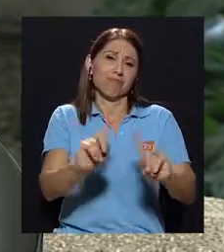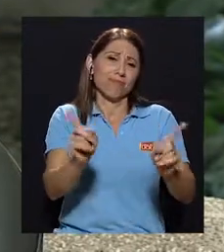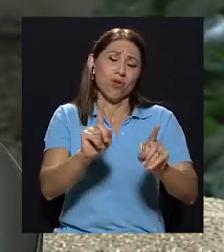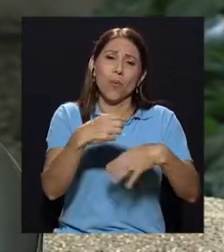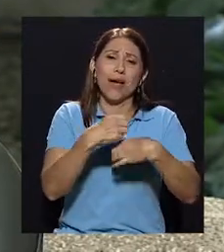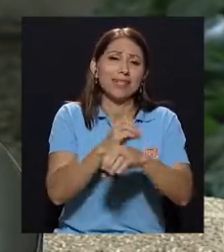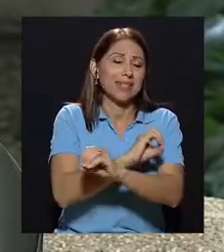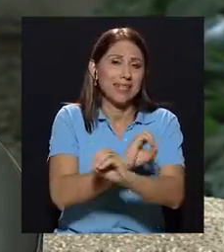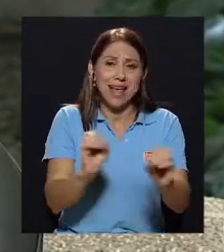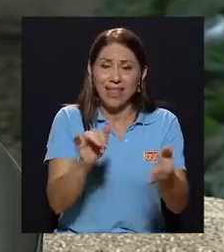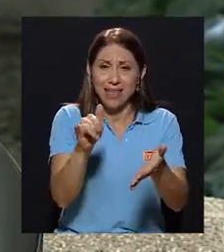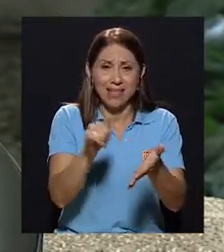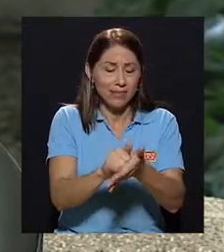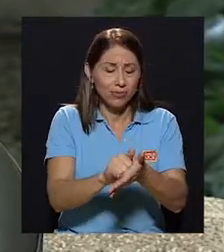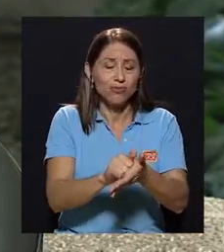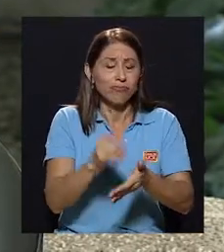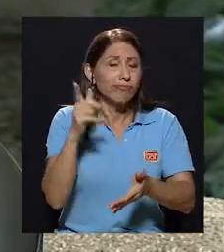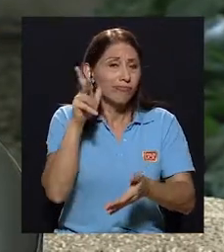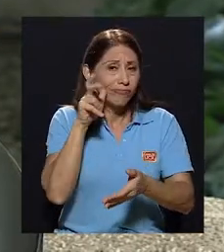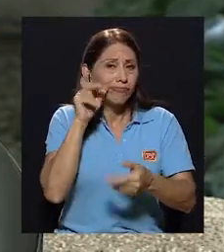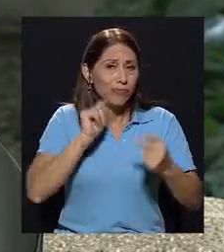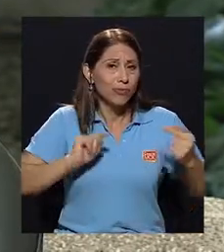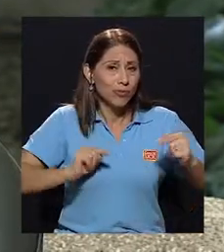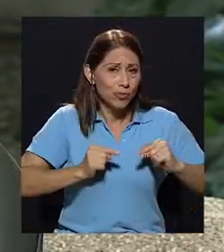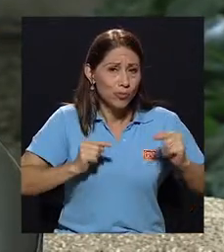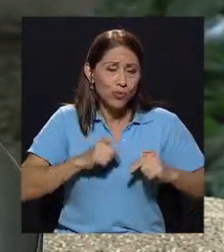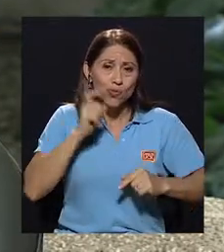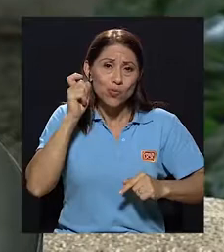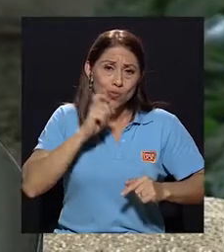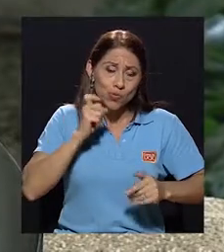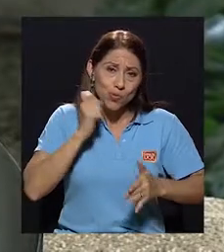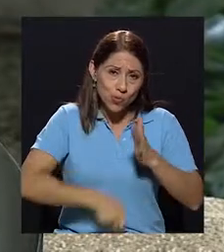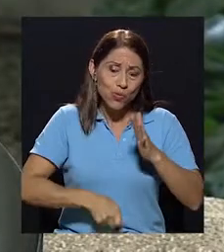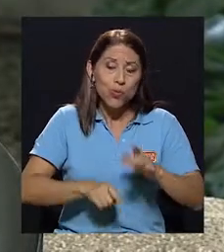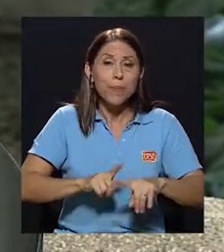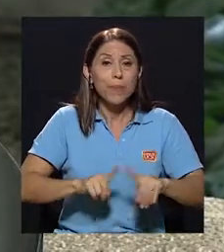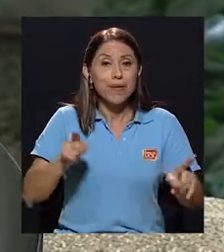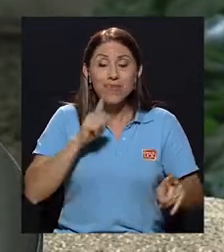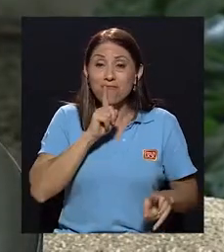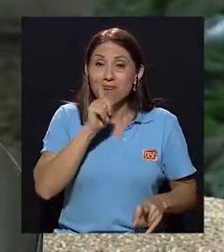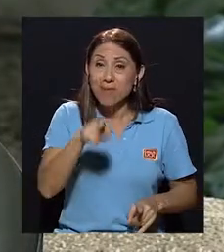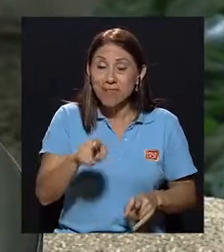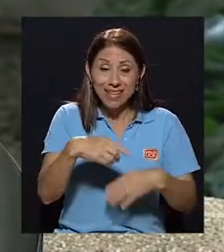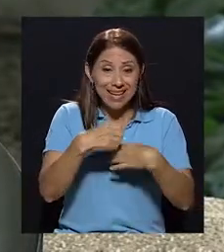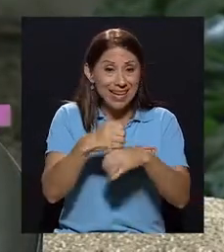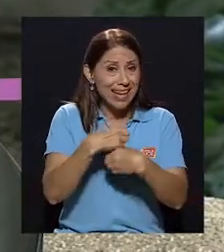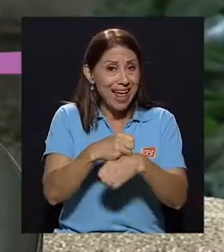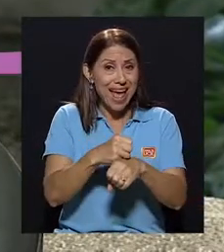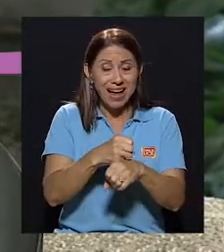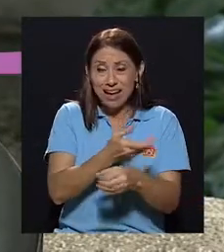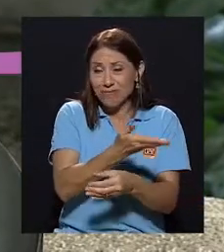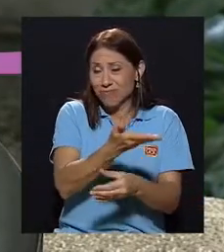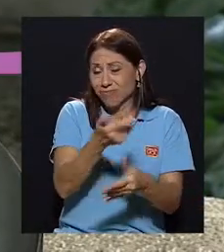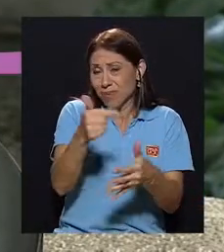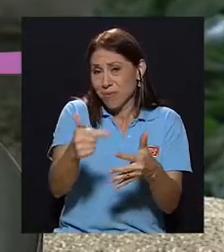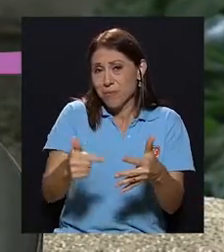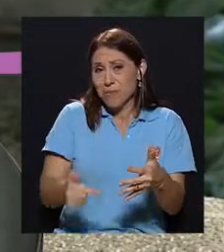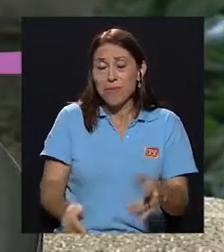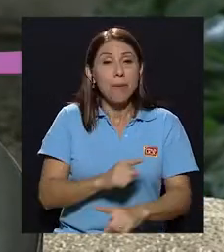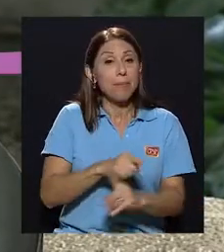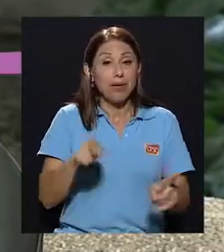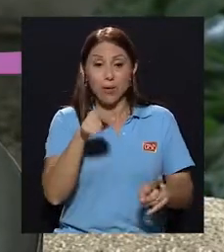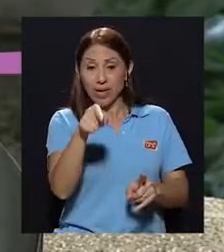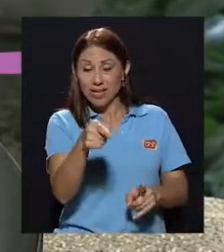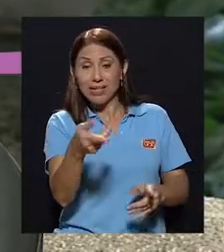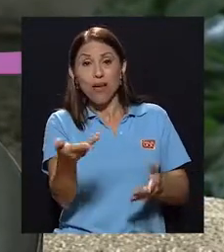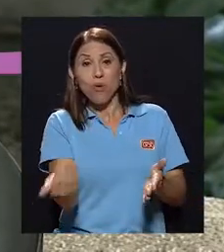para una niña o para un adolescente. Nada va a lograr que ese objeto se reintegre. Lo que hay